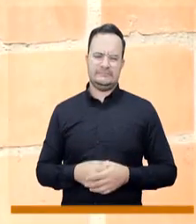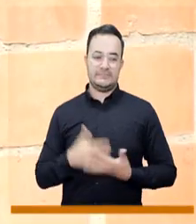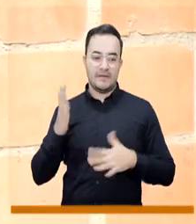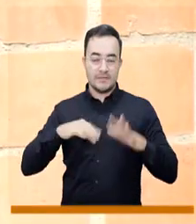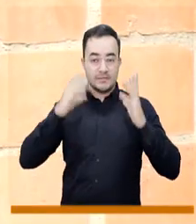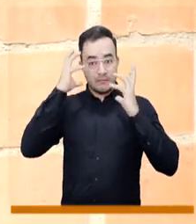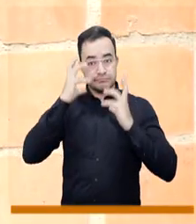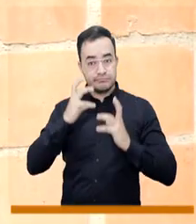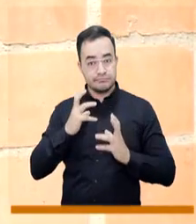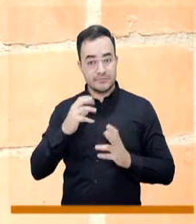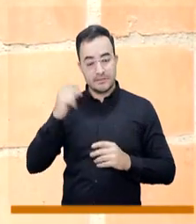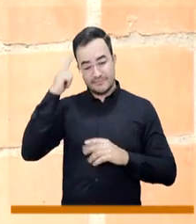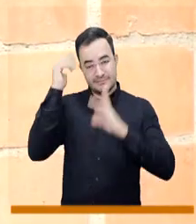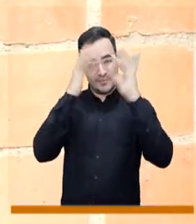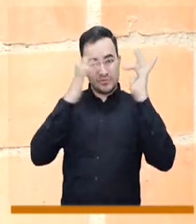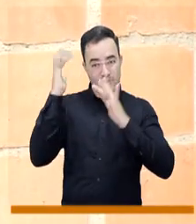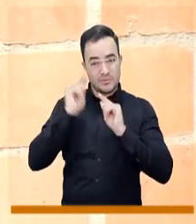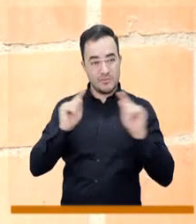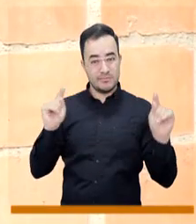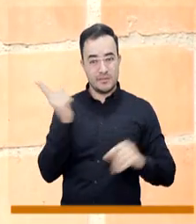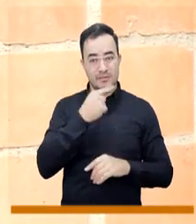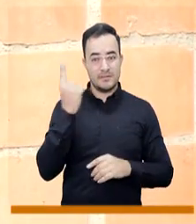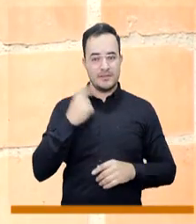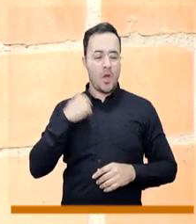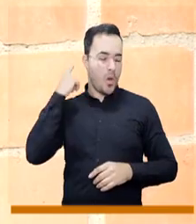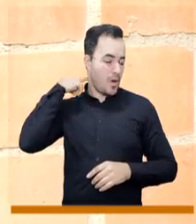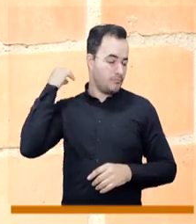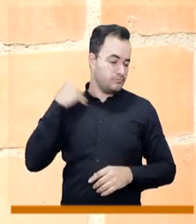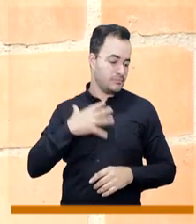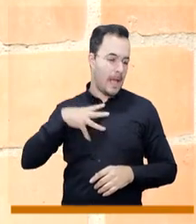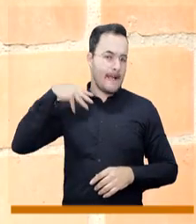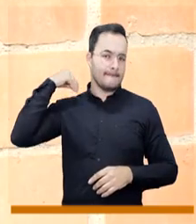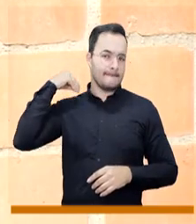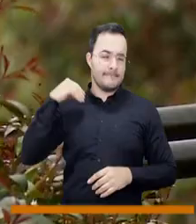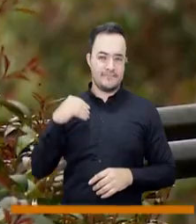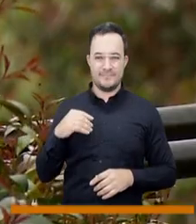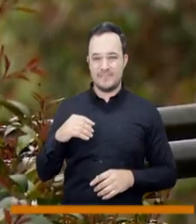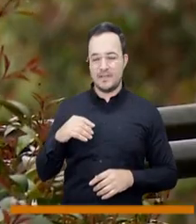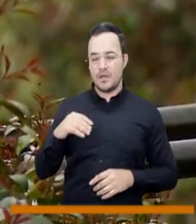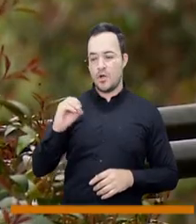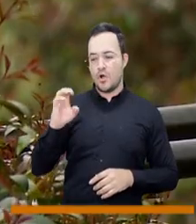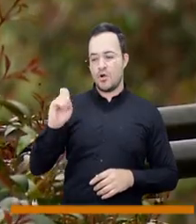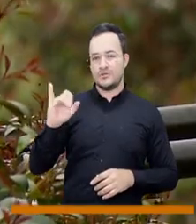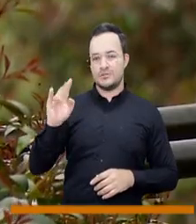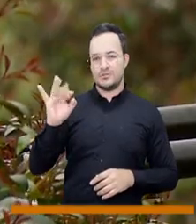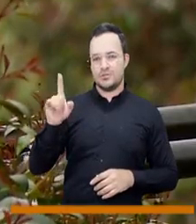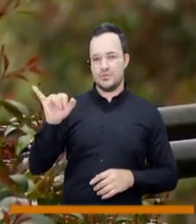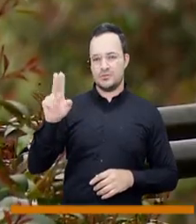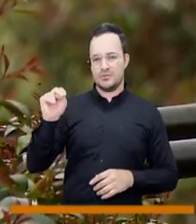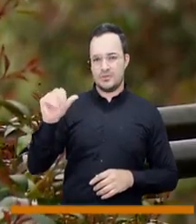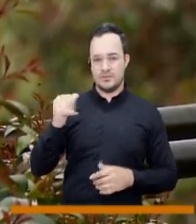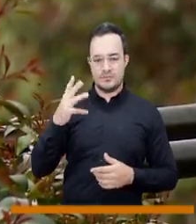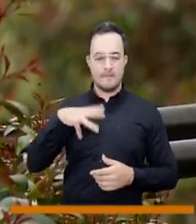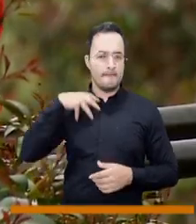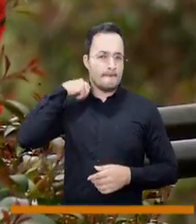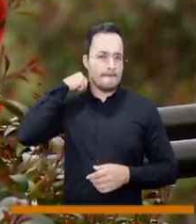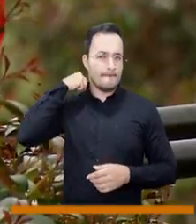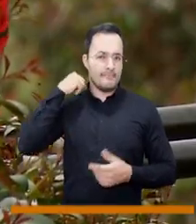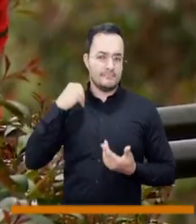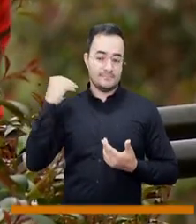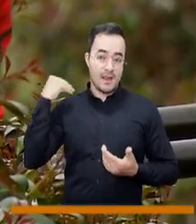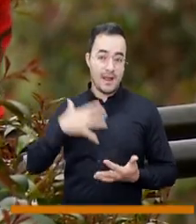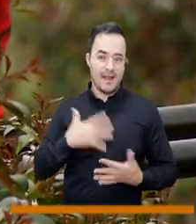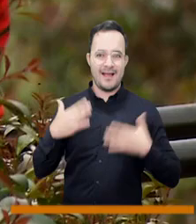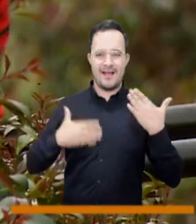ponte feliz y a veces sabemos también que los trastornos mentales como la depresión no nos permiten ni siquiera generar una hormona que se llama serotonina de